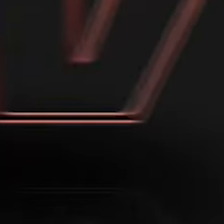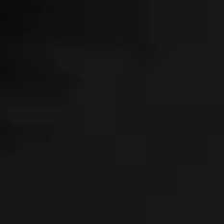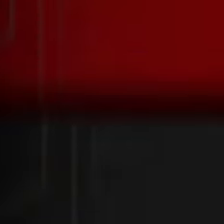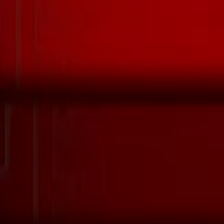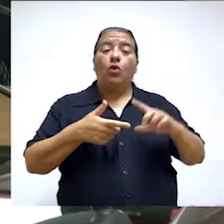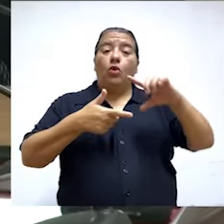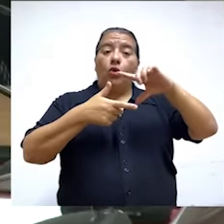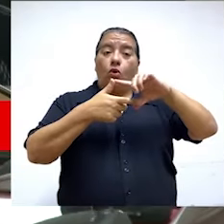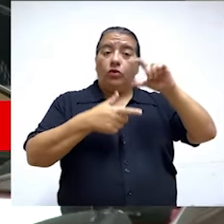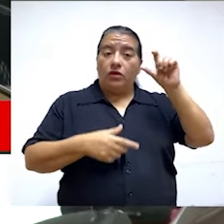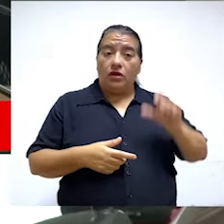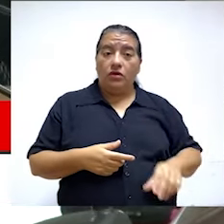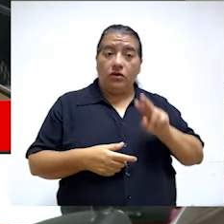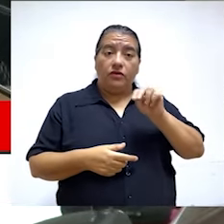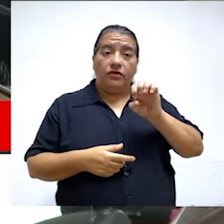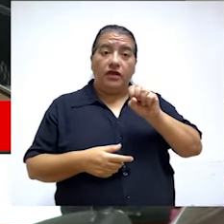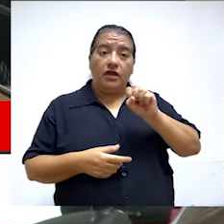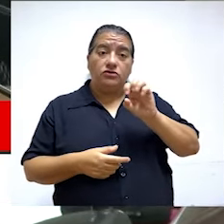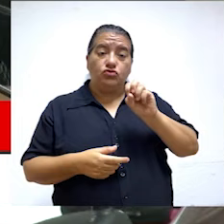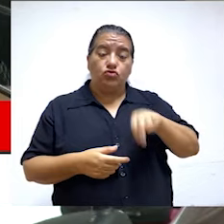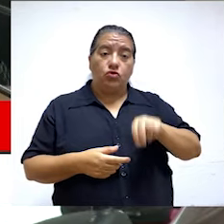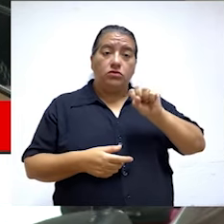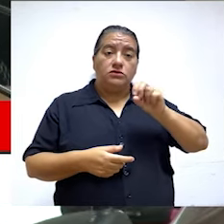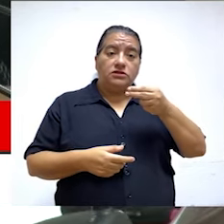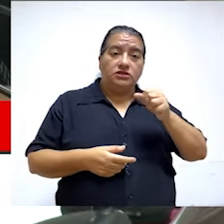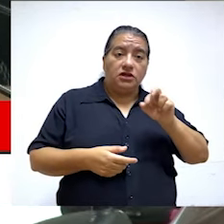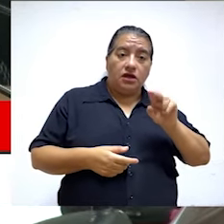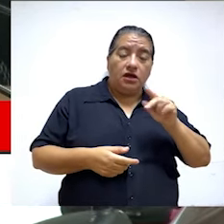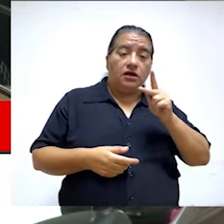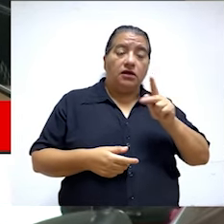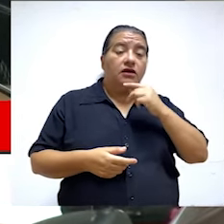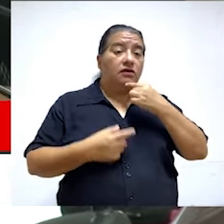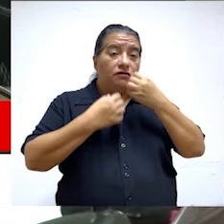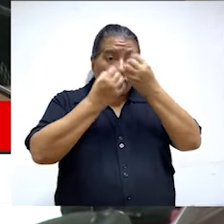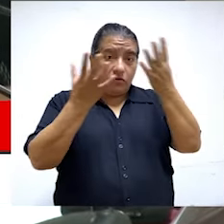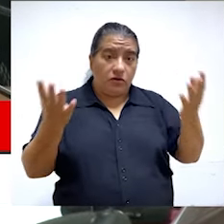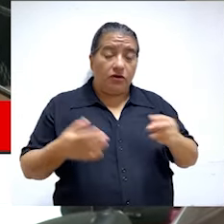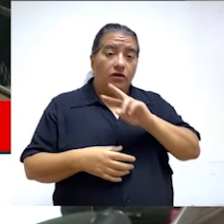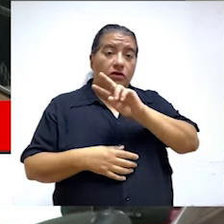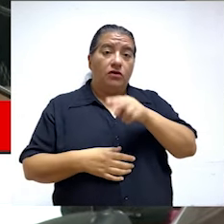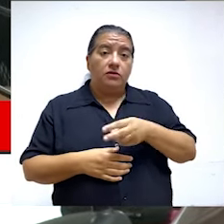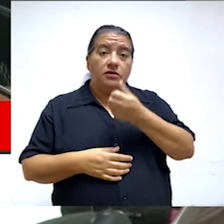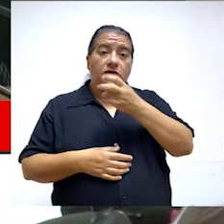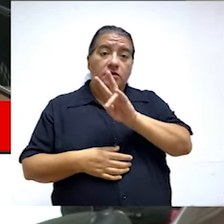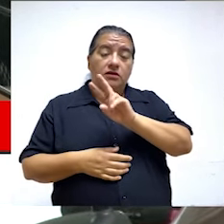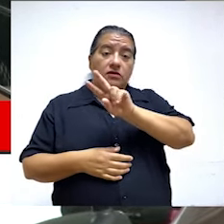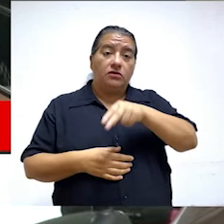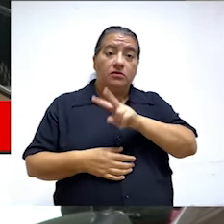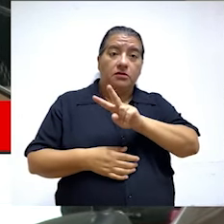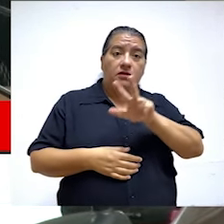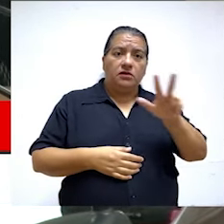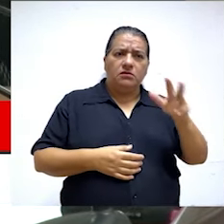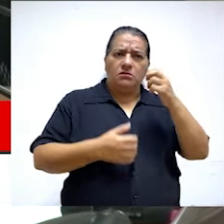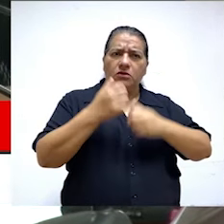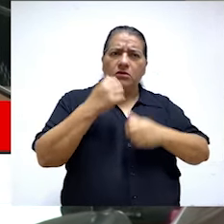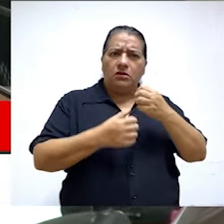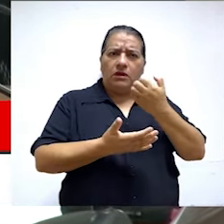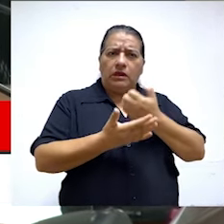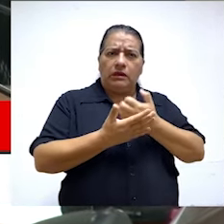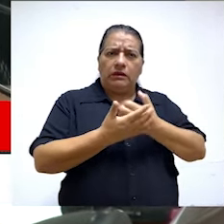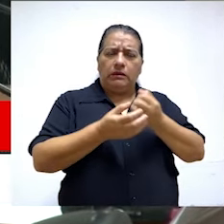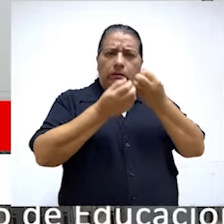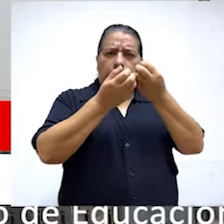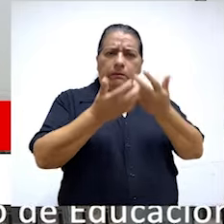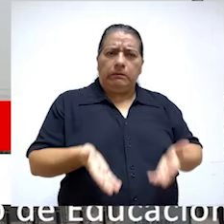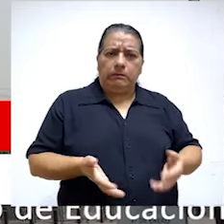El Contralor Nelson Schacht informó que entre los años 2017 y 2023 se detectó un perjuicio